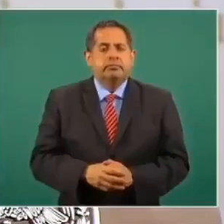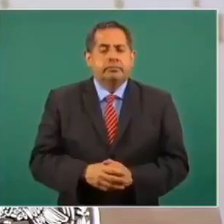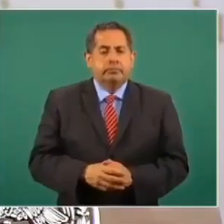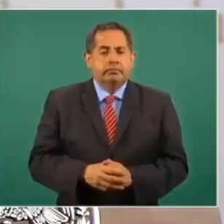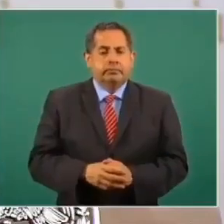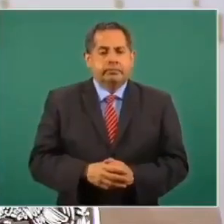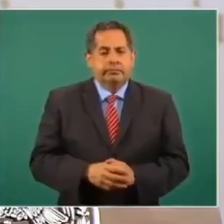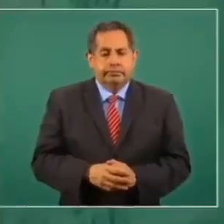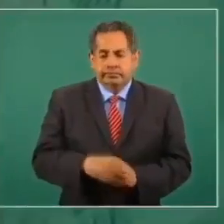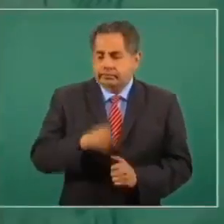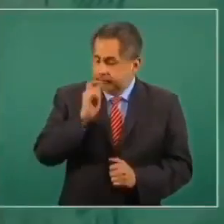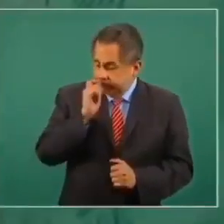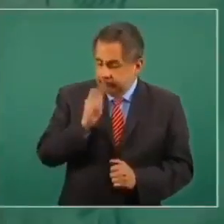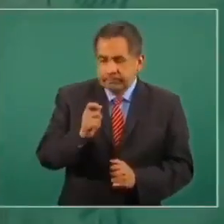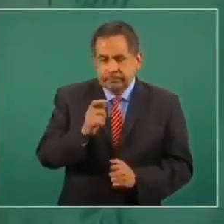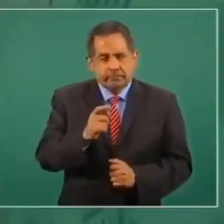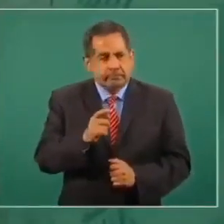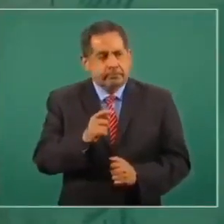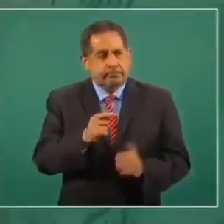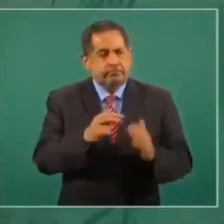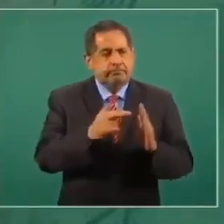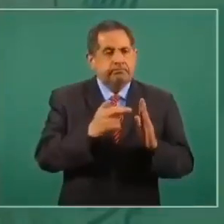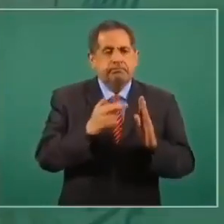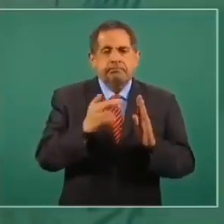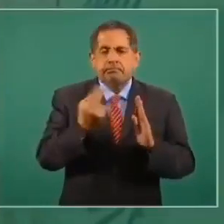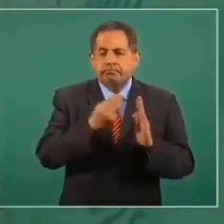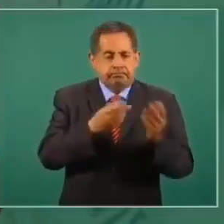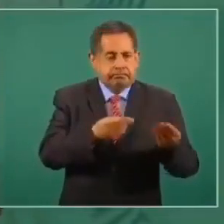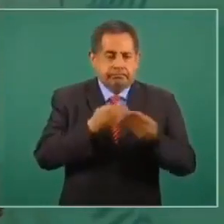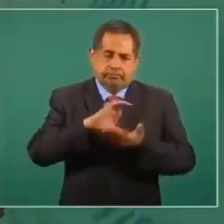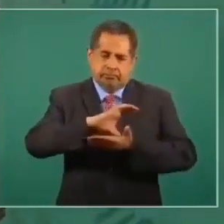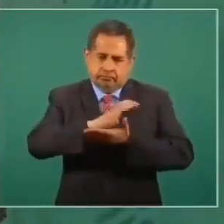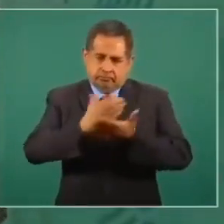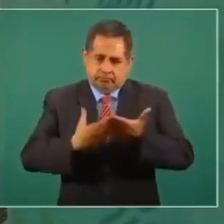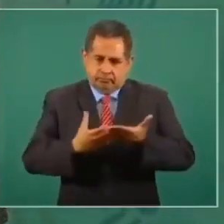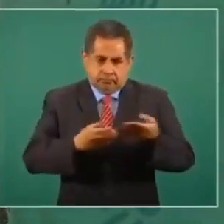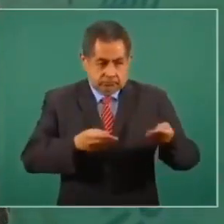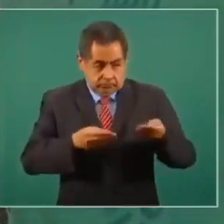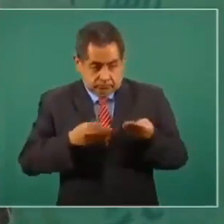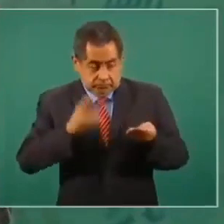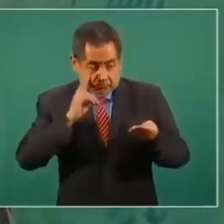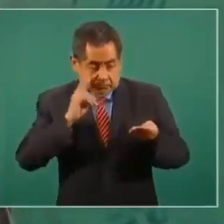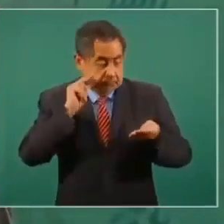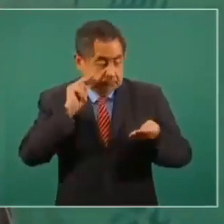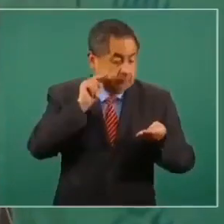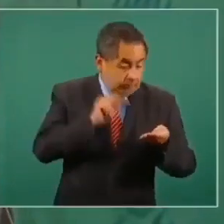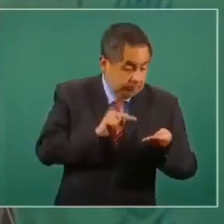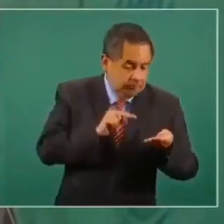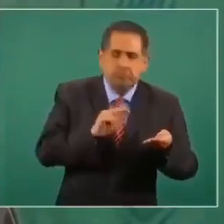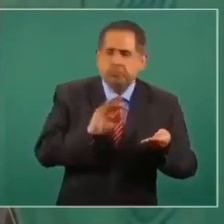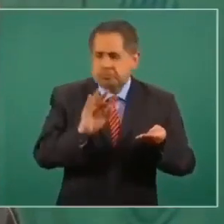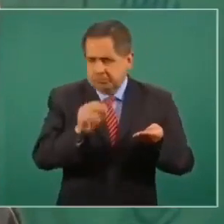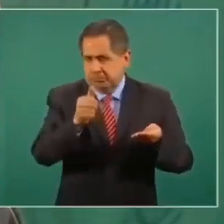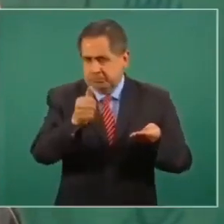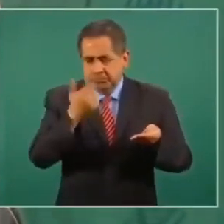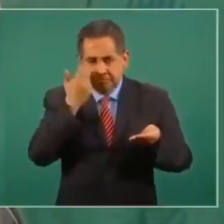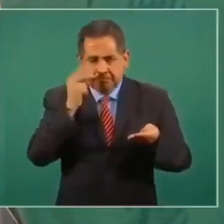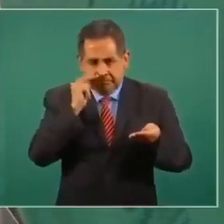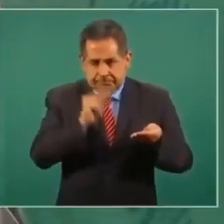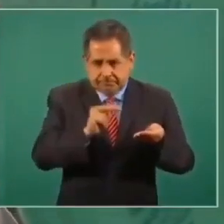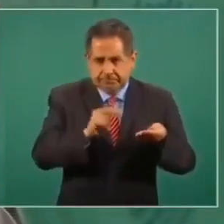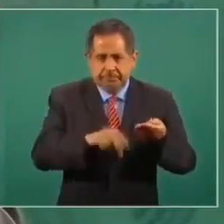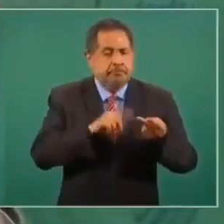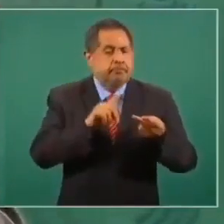los únicos requisitos es el contrato de que ya adquirieron la